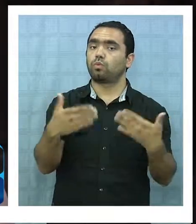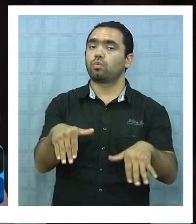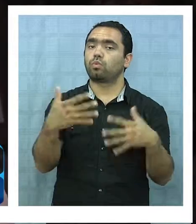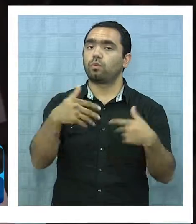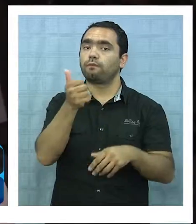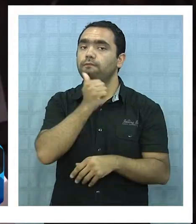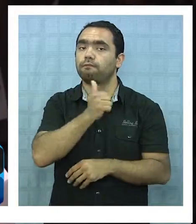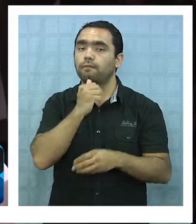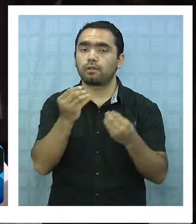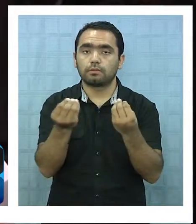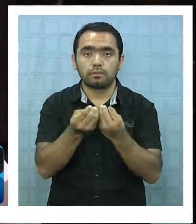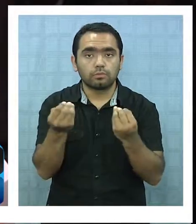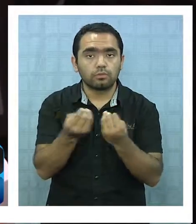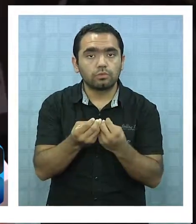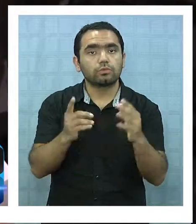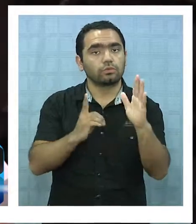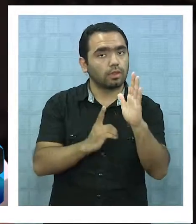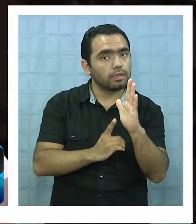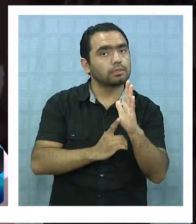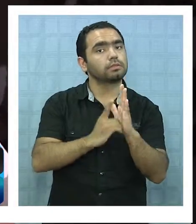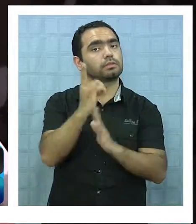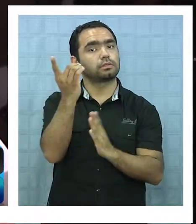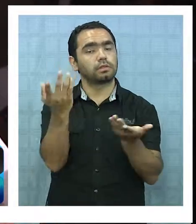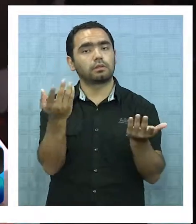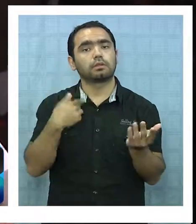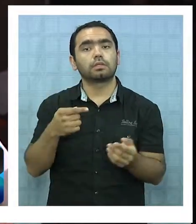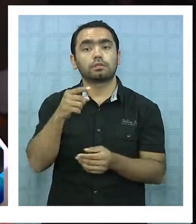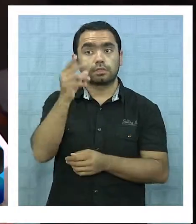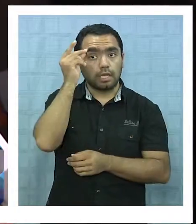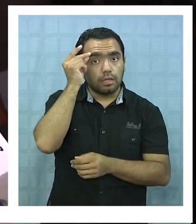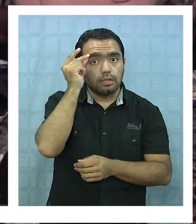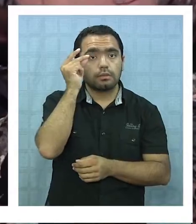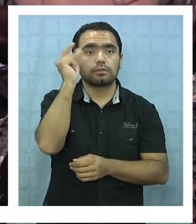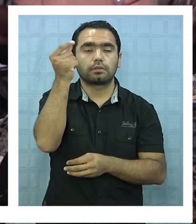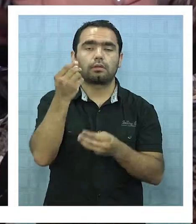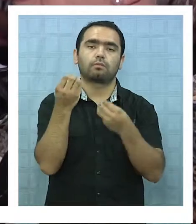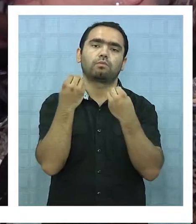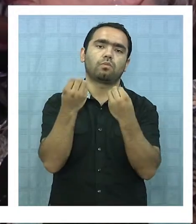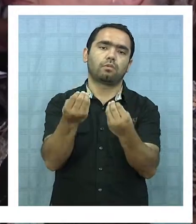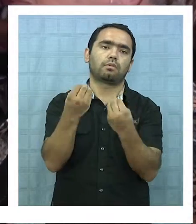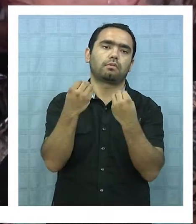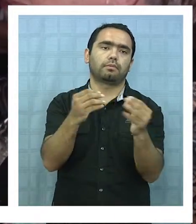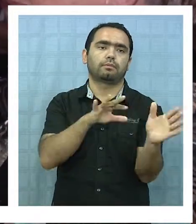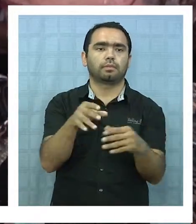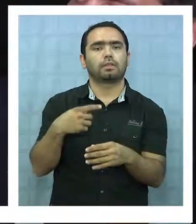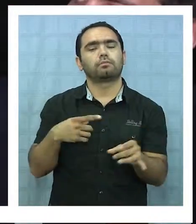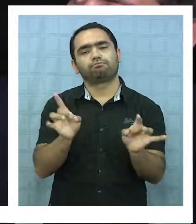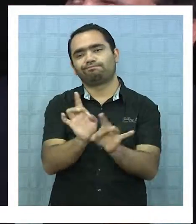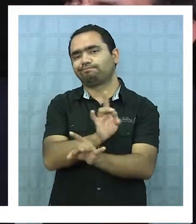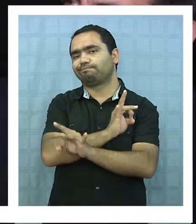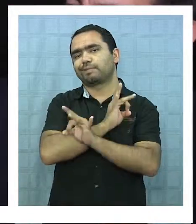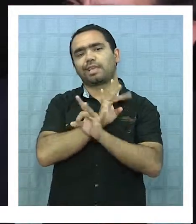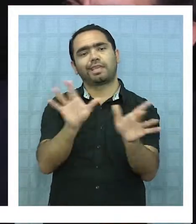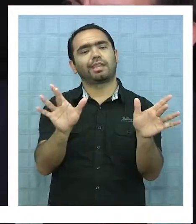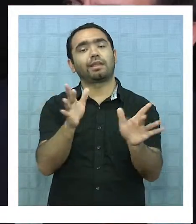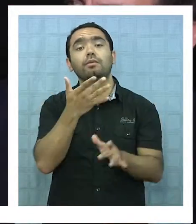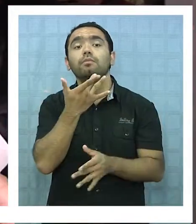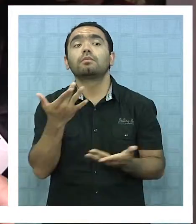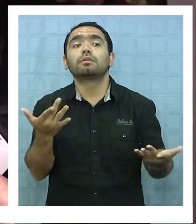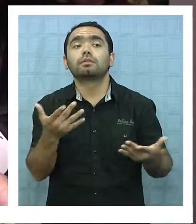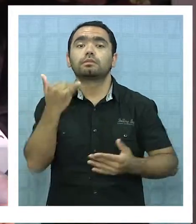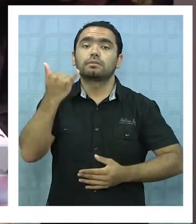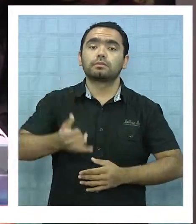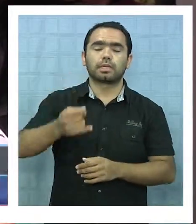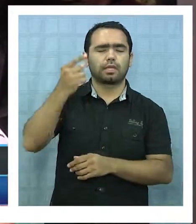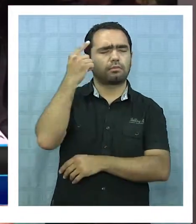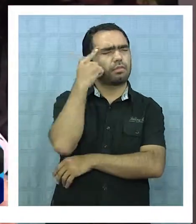del artista local. Entonces cualquier iniciativa así es siempre bienvenida. Genial porque uno siempre tiene la idea de